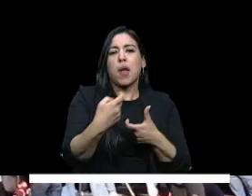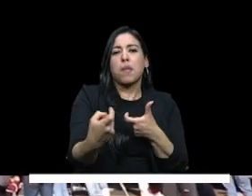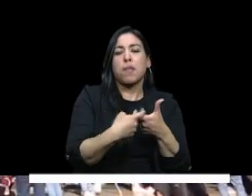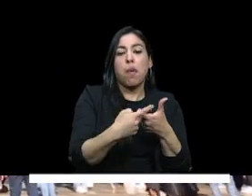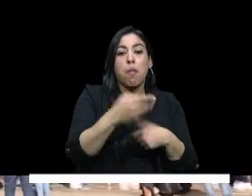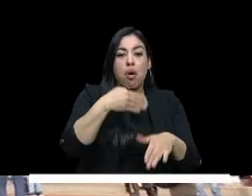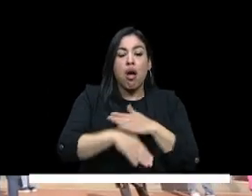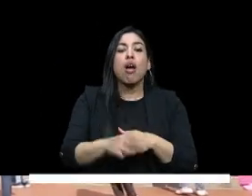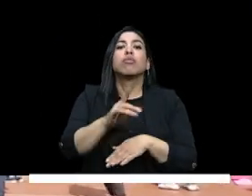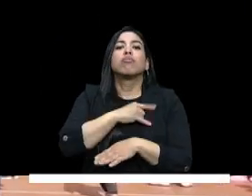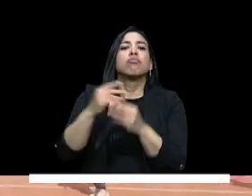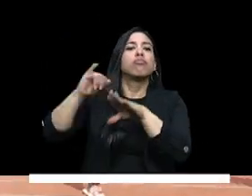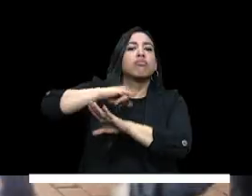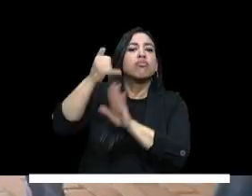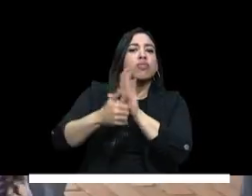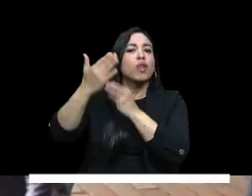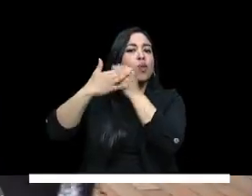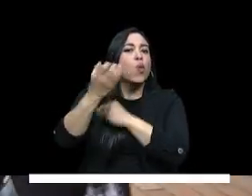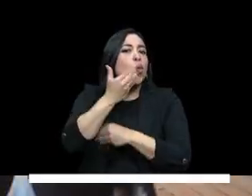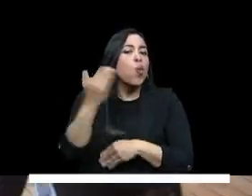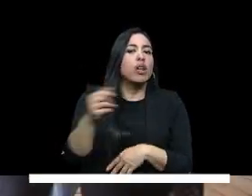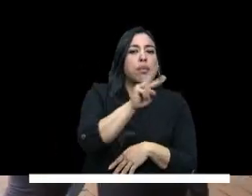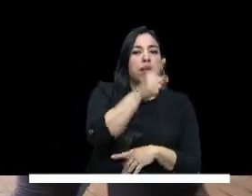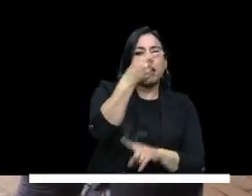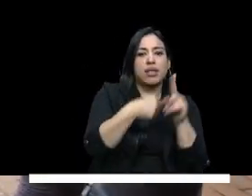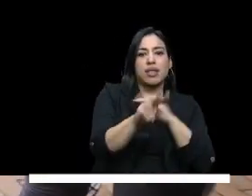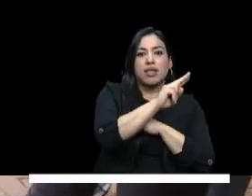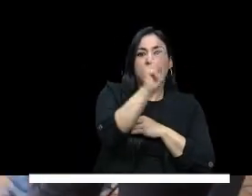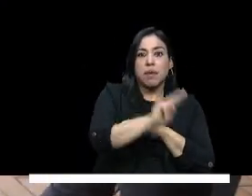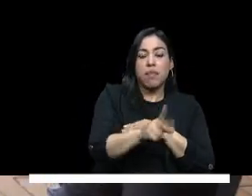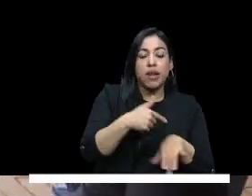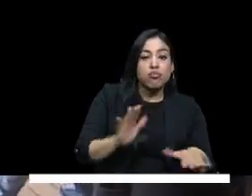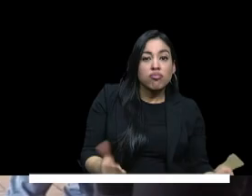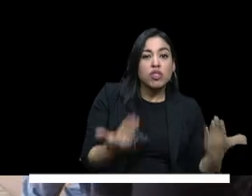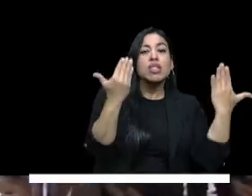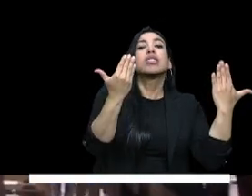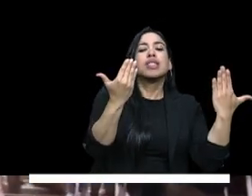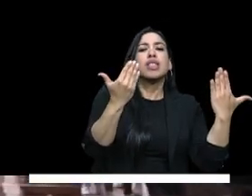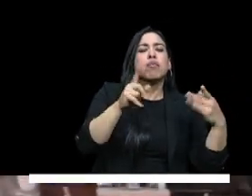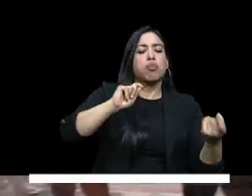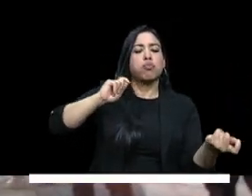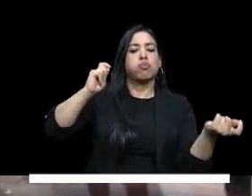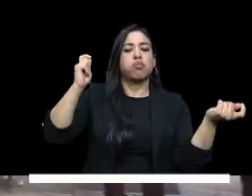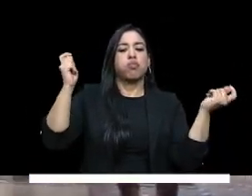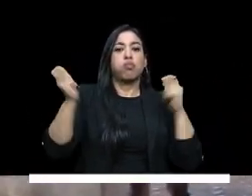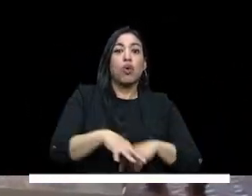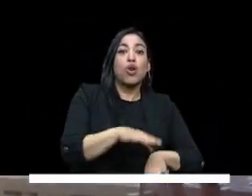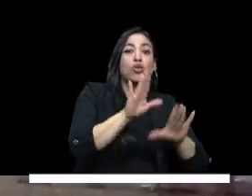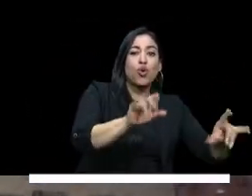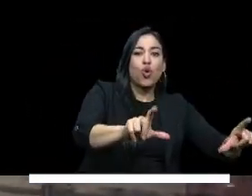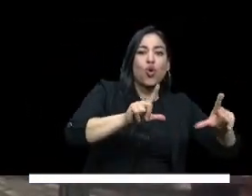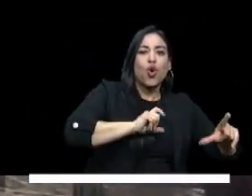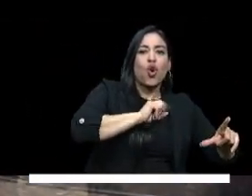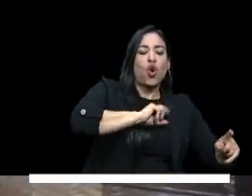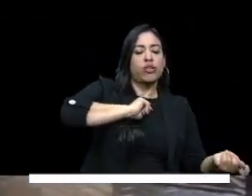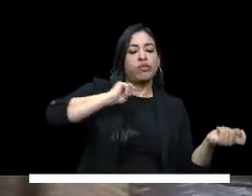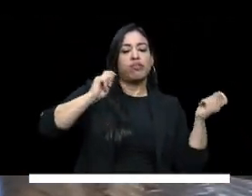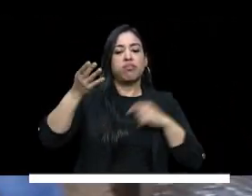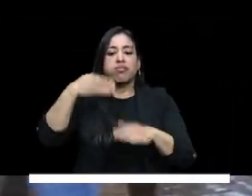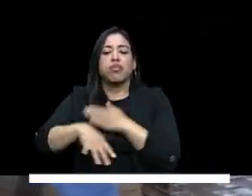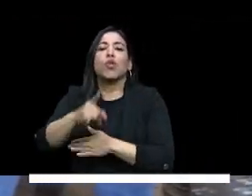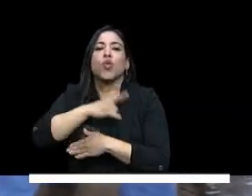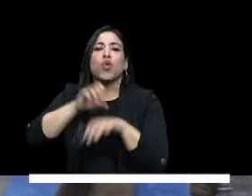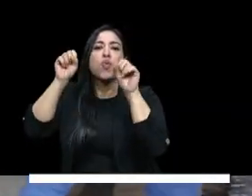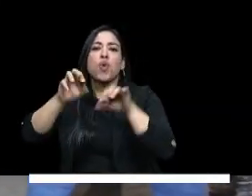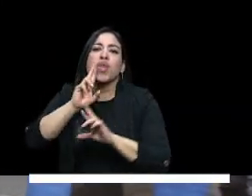que presentaron esta prueba el pasado 26 de marzo contribuyendo así con el tránsito de estos estudiantes a la educación superior